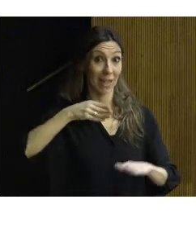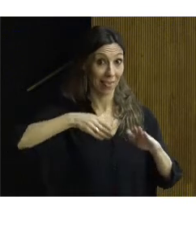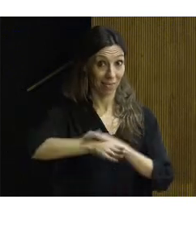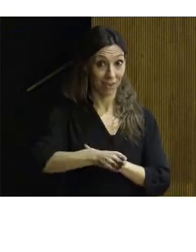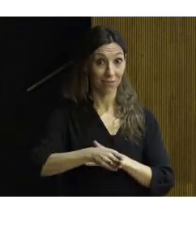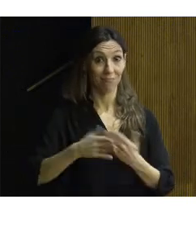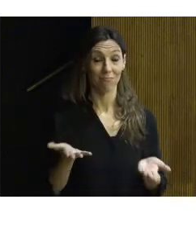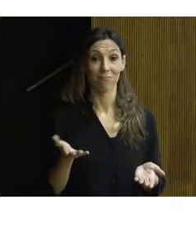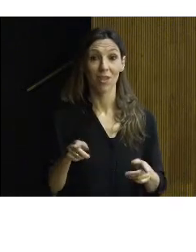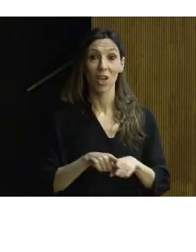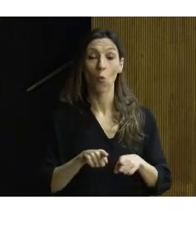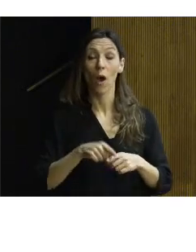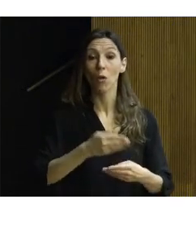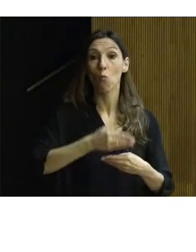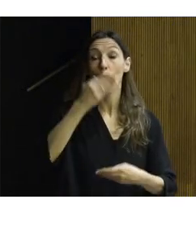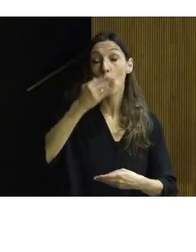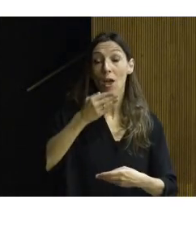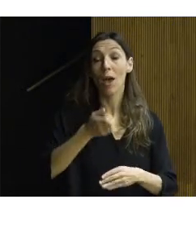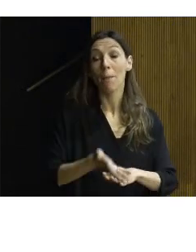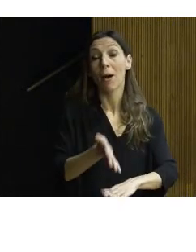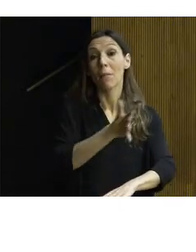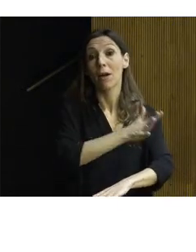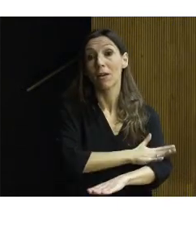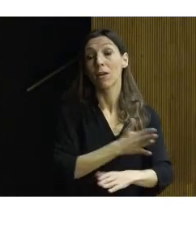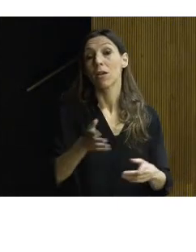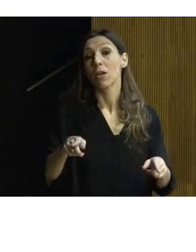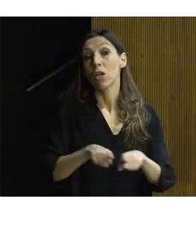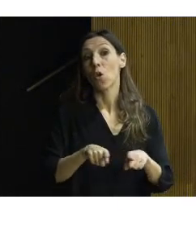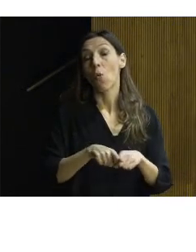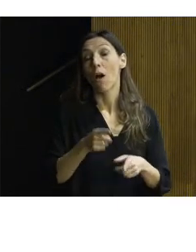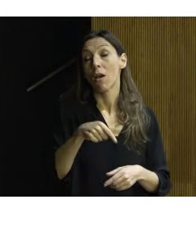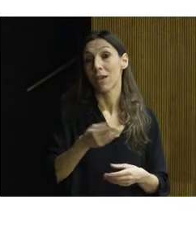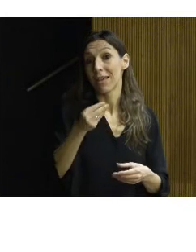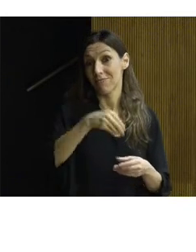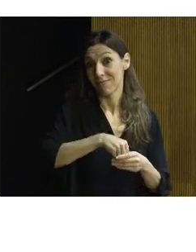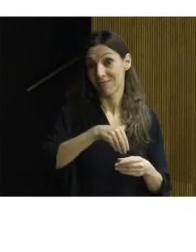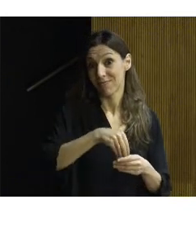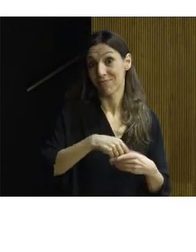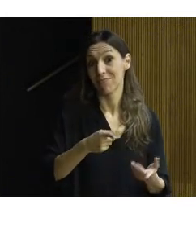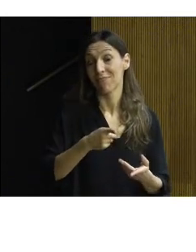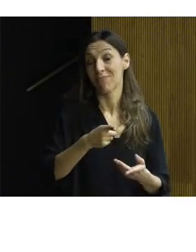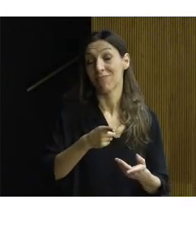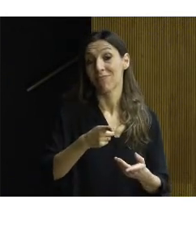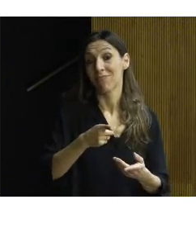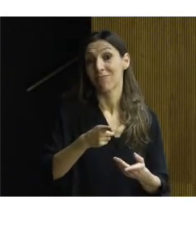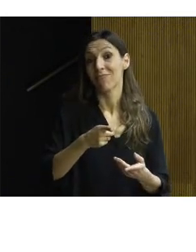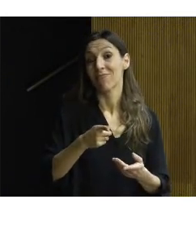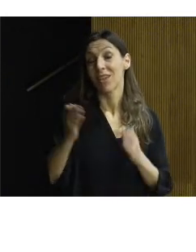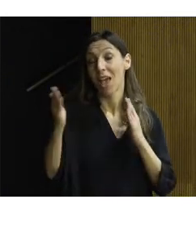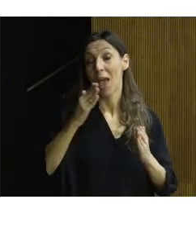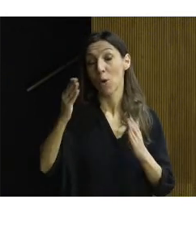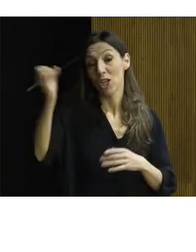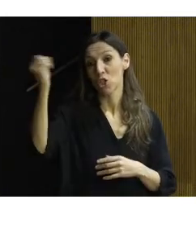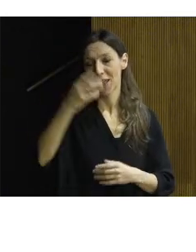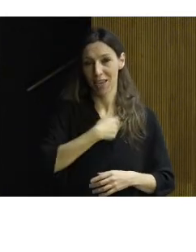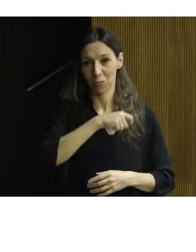Como en el caso de la muralla de Palma de Mallorca, tal y como recoge este grabado de la Ilustración Española, los ciudadanos